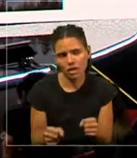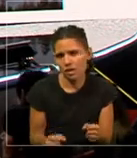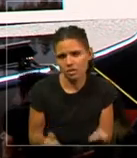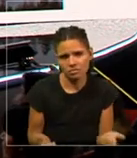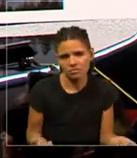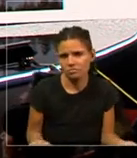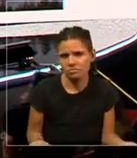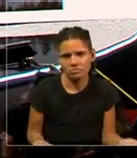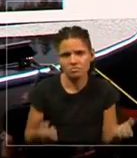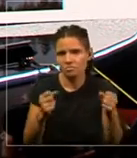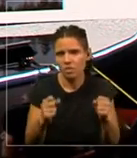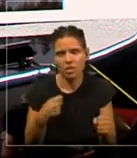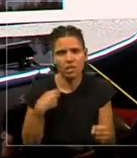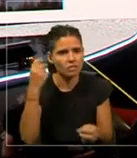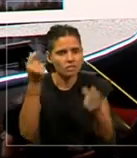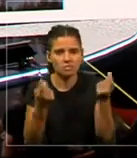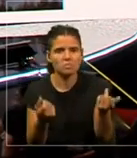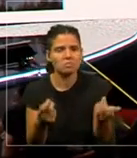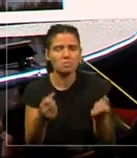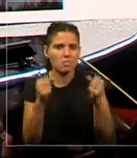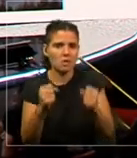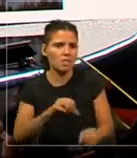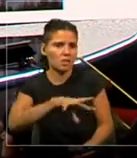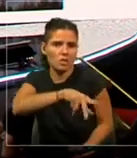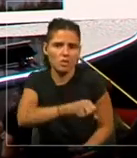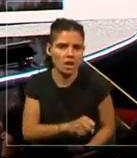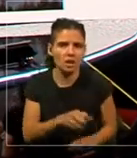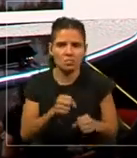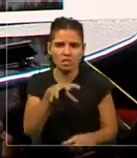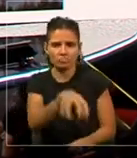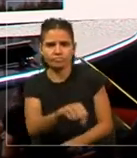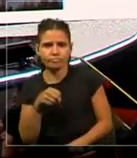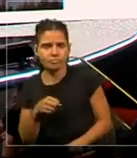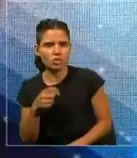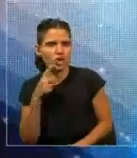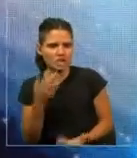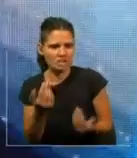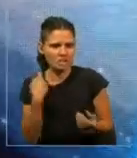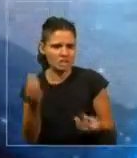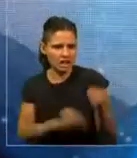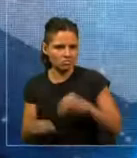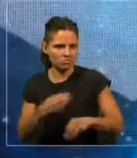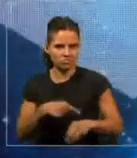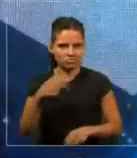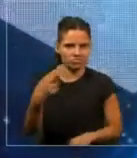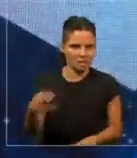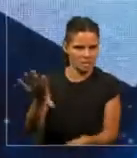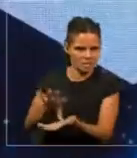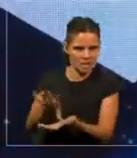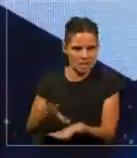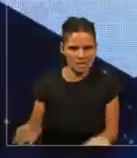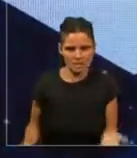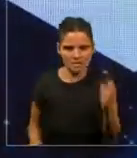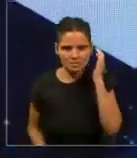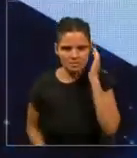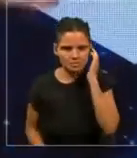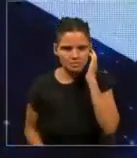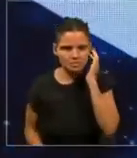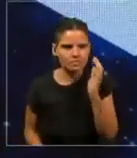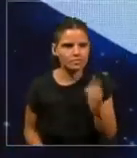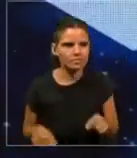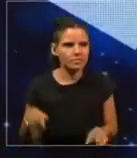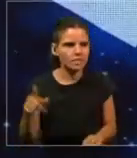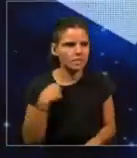tomar, no hace falta que las produzcan, ¿no? O sea, a nosotros nos ha pasado, yo, el año, hace tres años en